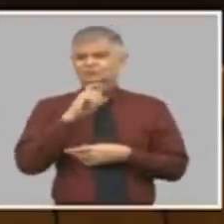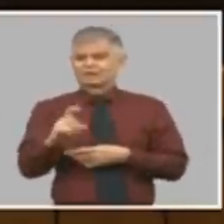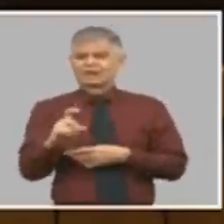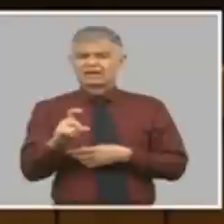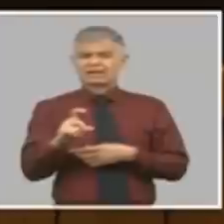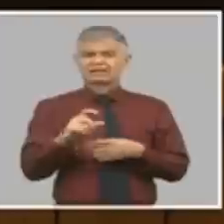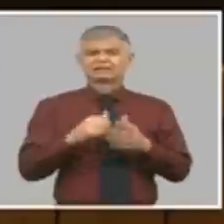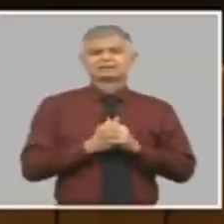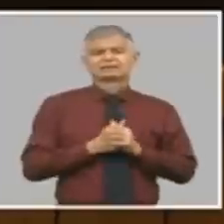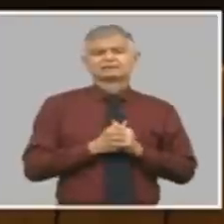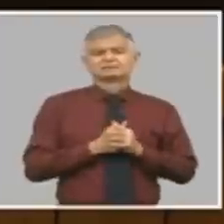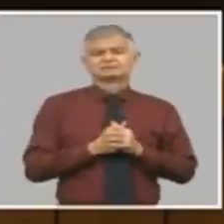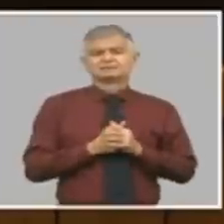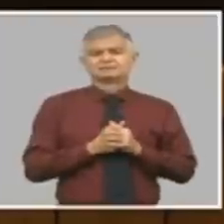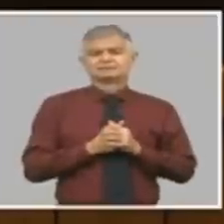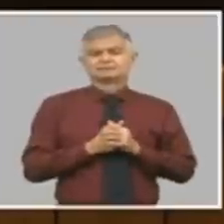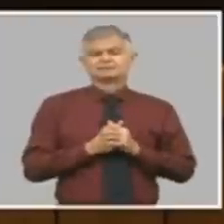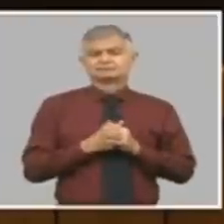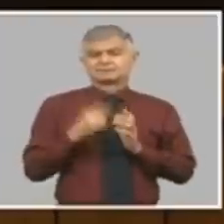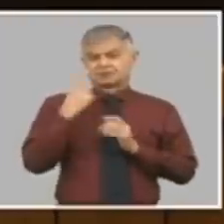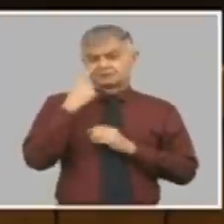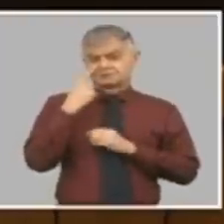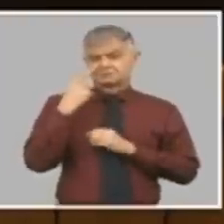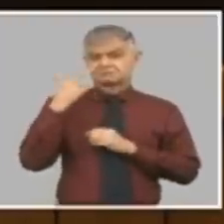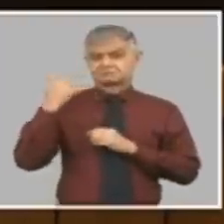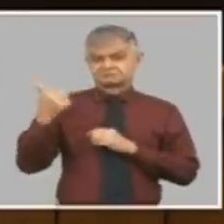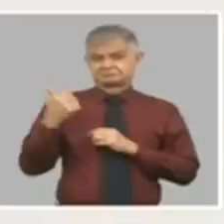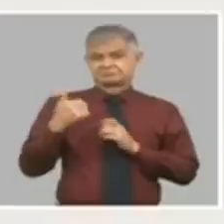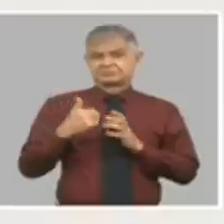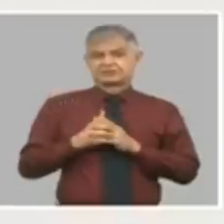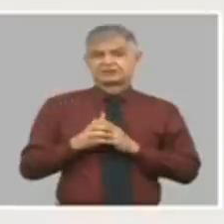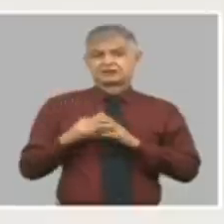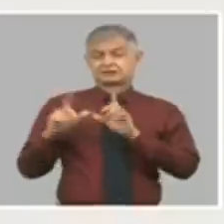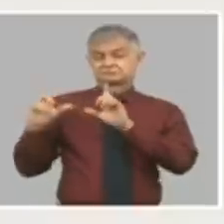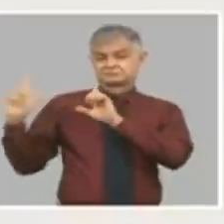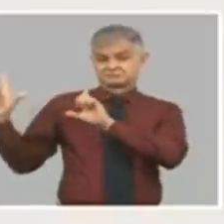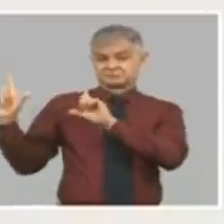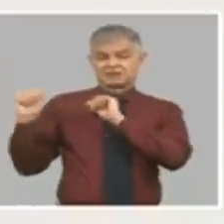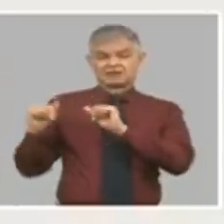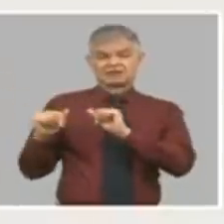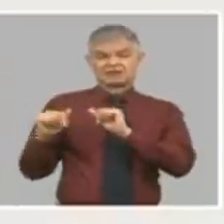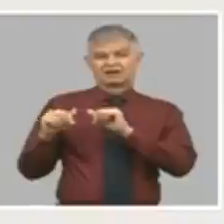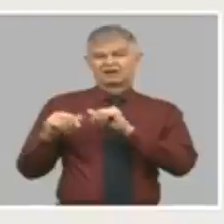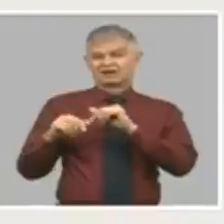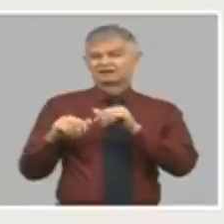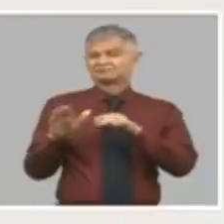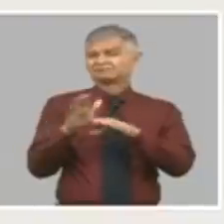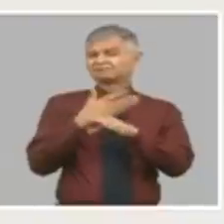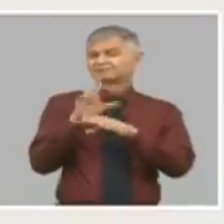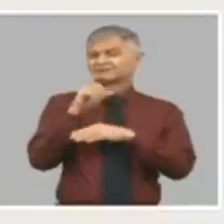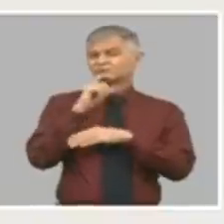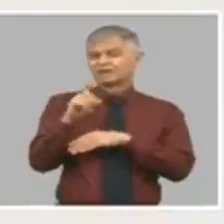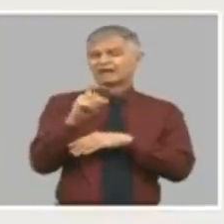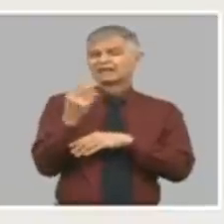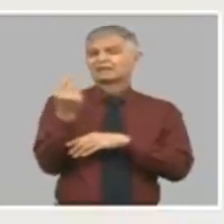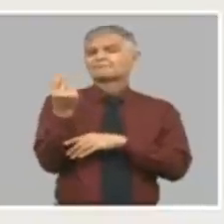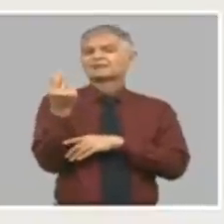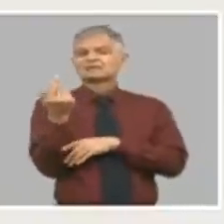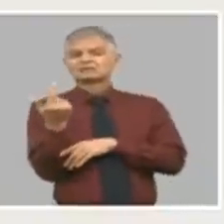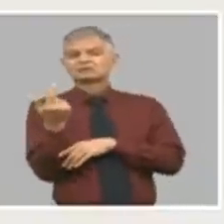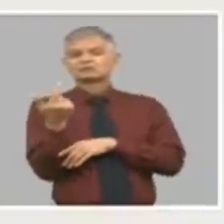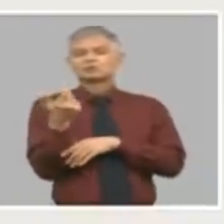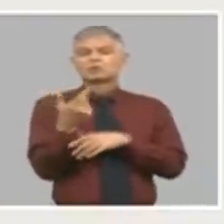Adelante, por favor. Y ahí están. Tenemos distorsiones de precios, tanto de precios